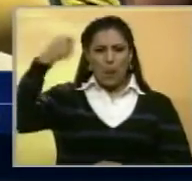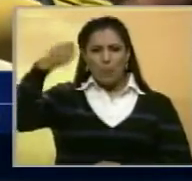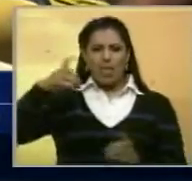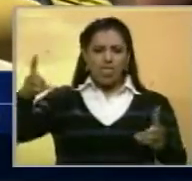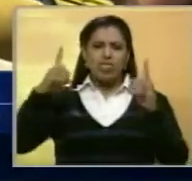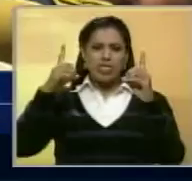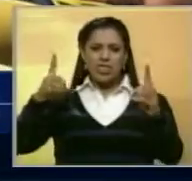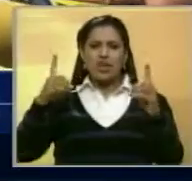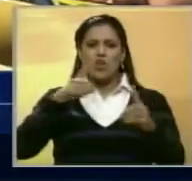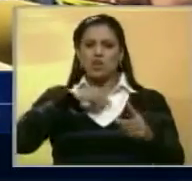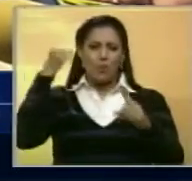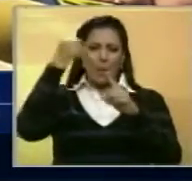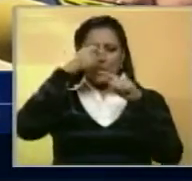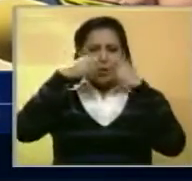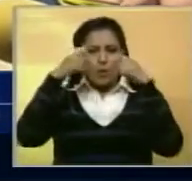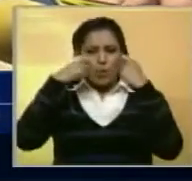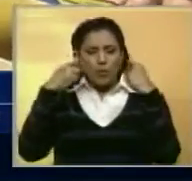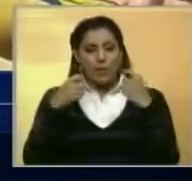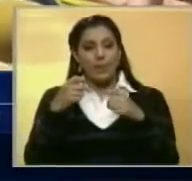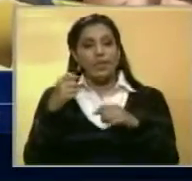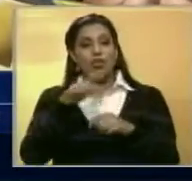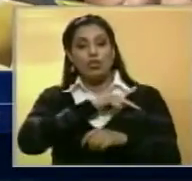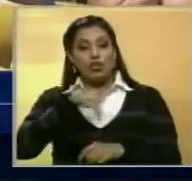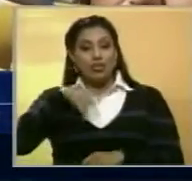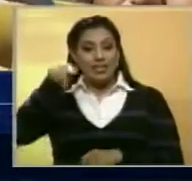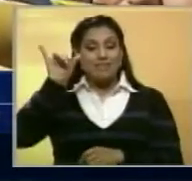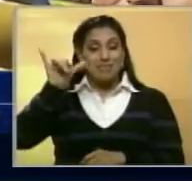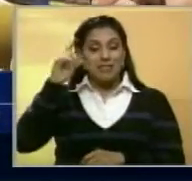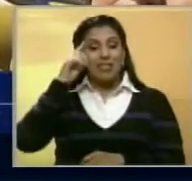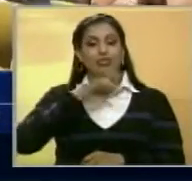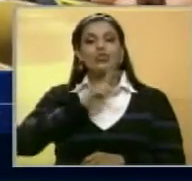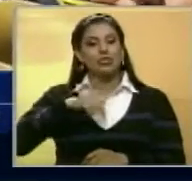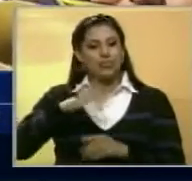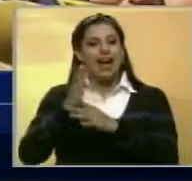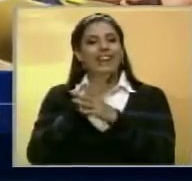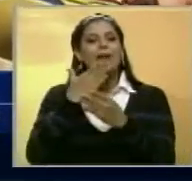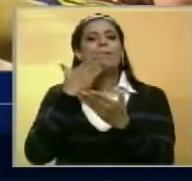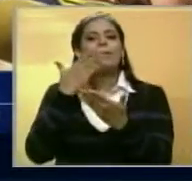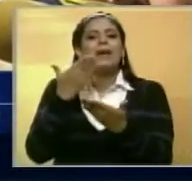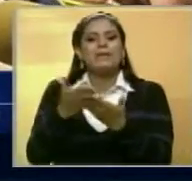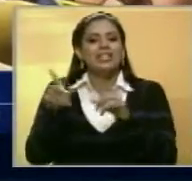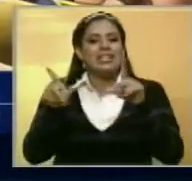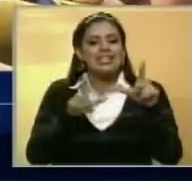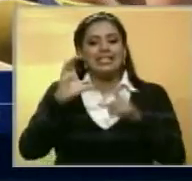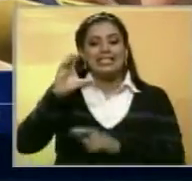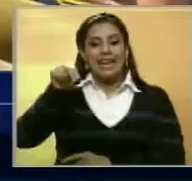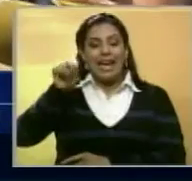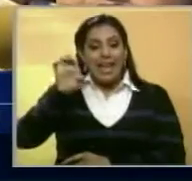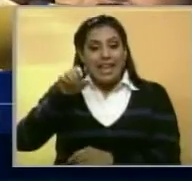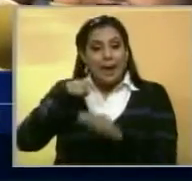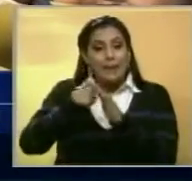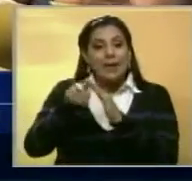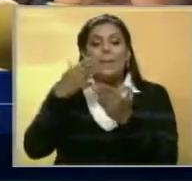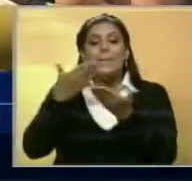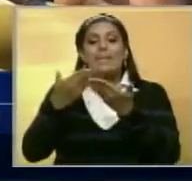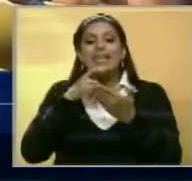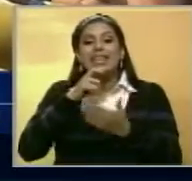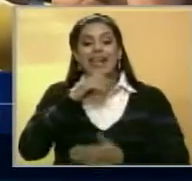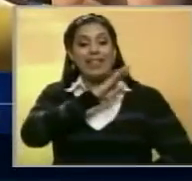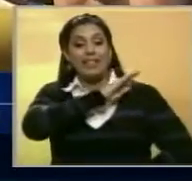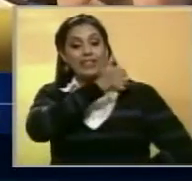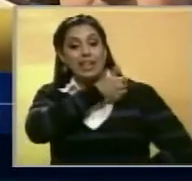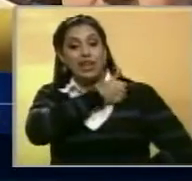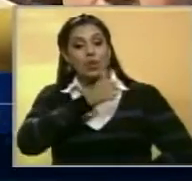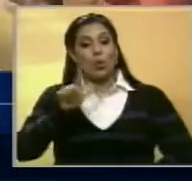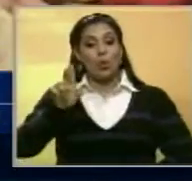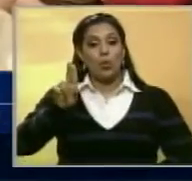impunidad nos agredieron. Ese día nosotros teníamos el permiso para ingresar al CNE, permiso dado por el propio rector